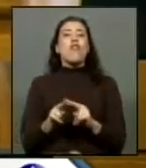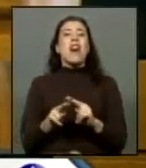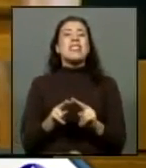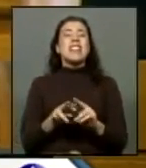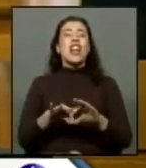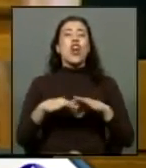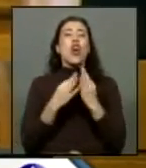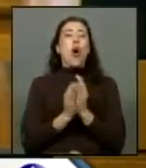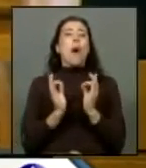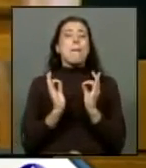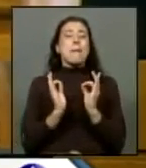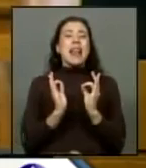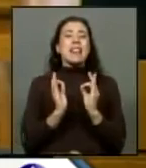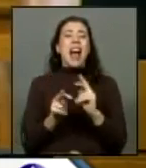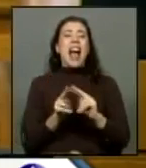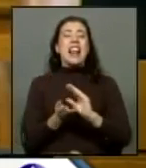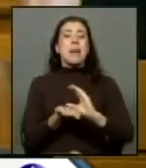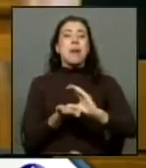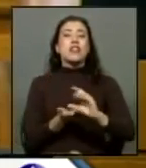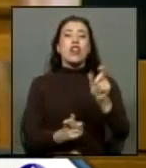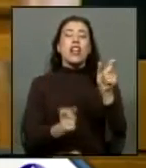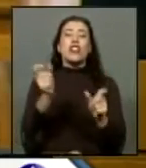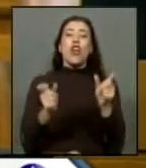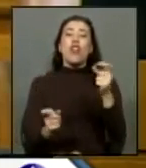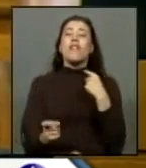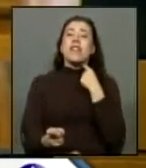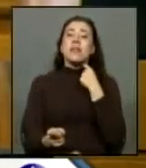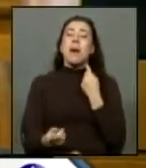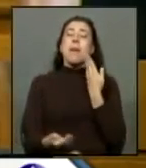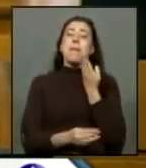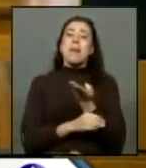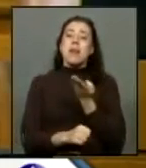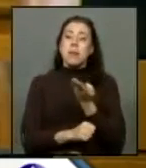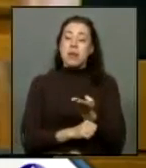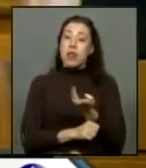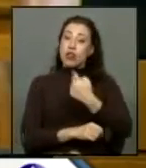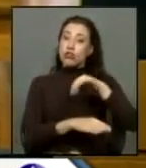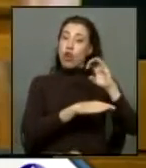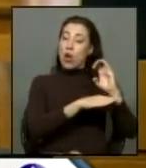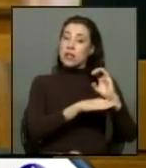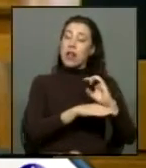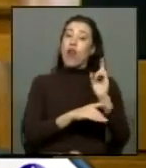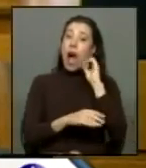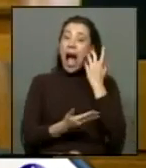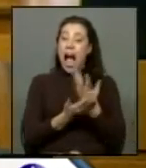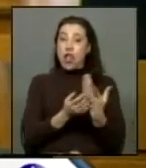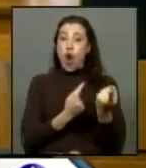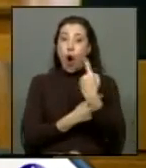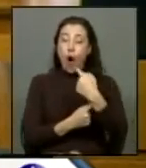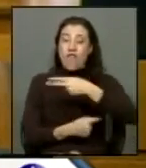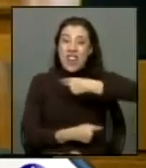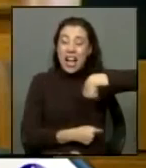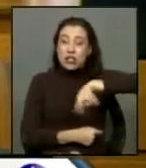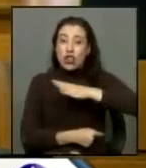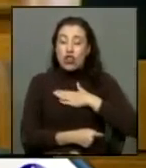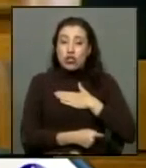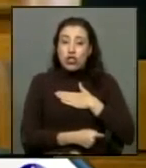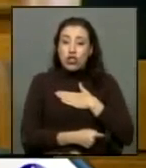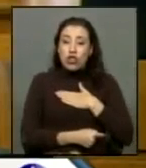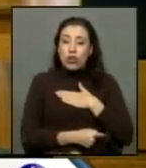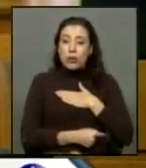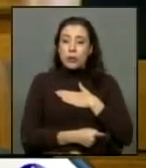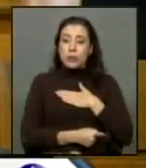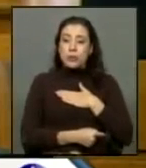integral que claman estas víctimas como estado estamos obligados no solamente